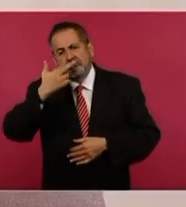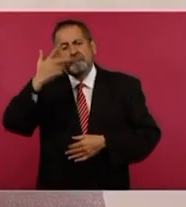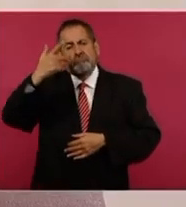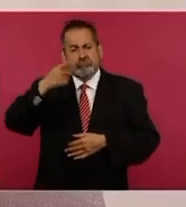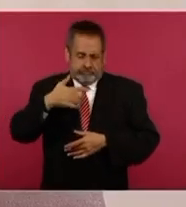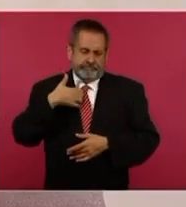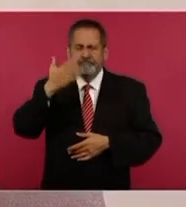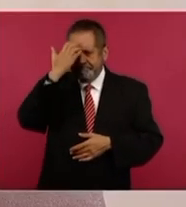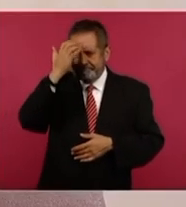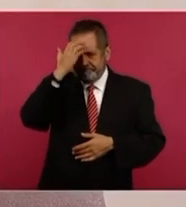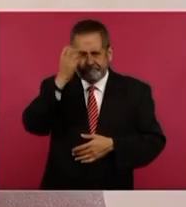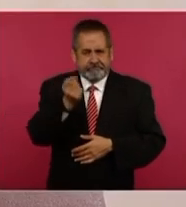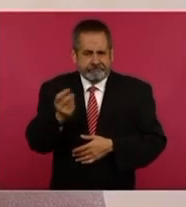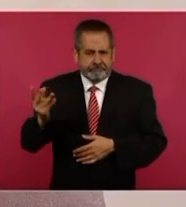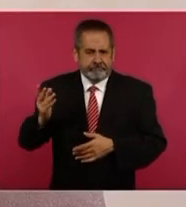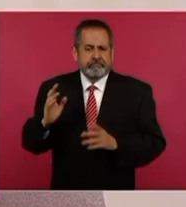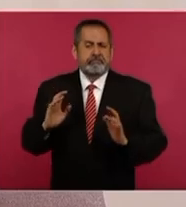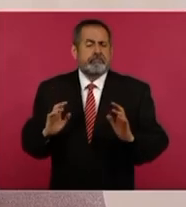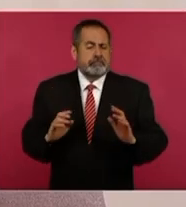Por eso,